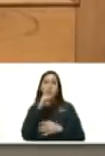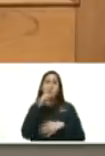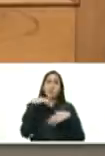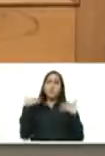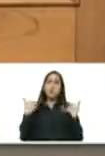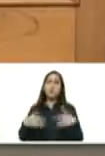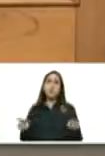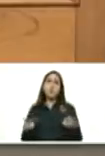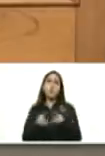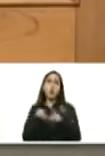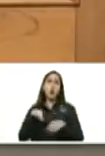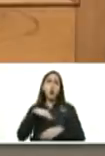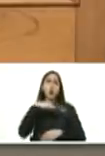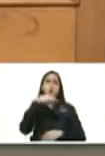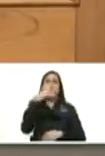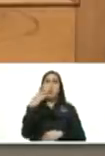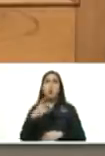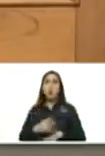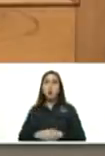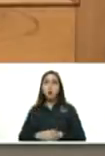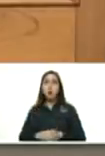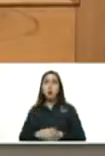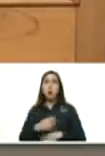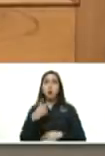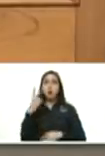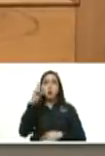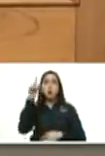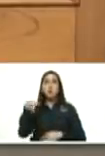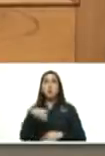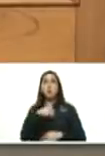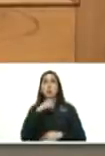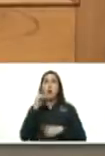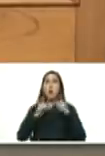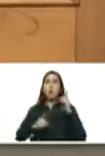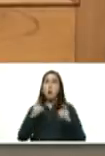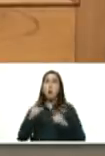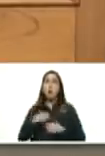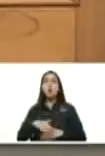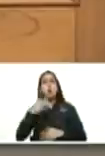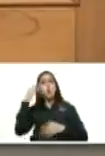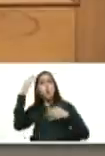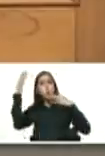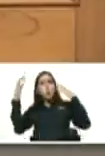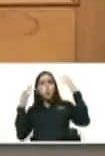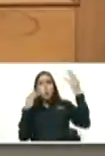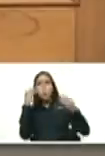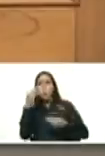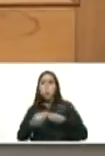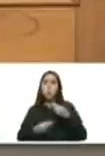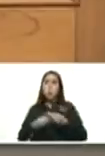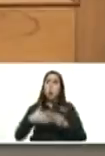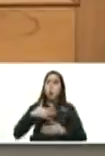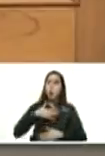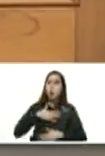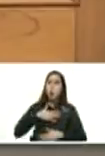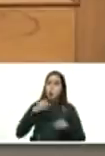espíritu feo un día dos días ¿verdad? a veces pasa que uno sueña una cosa fea y uno queda bueno yo quedé